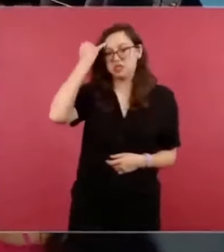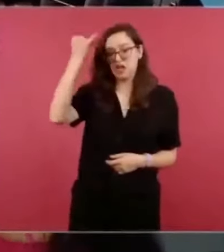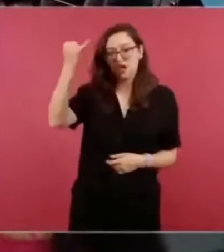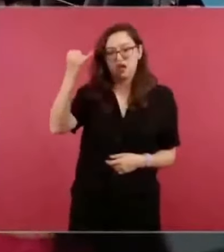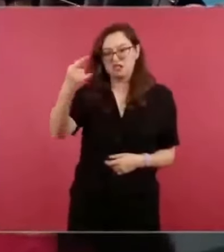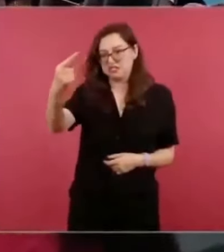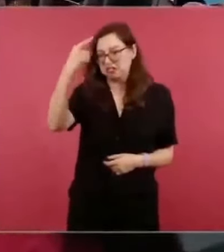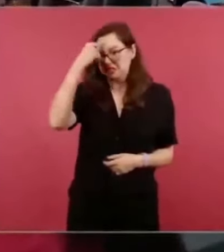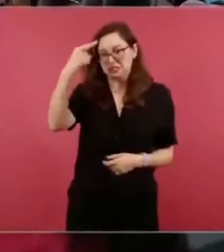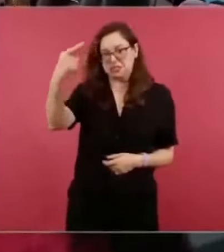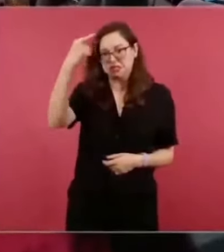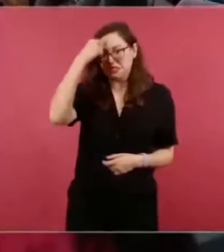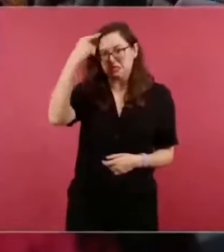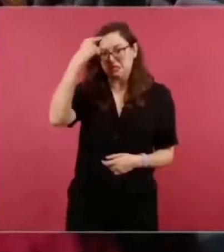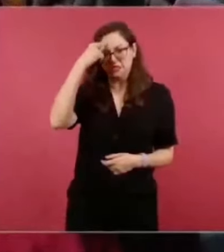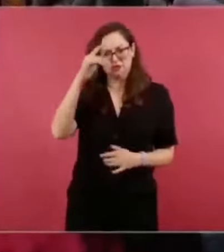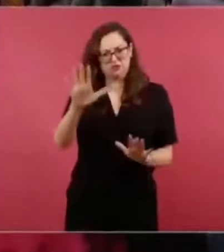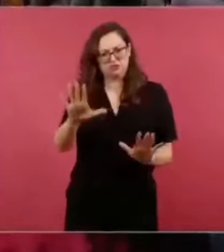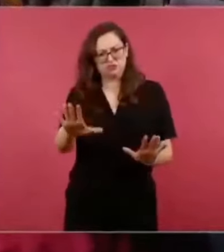fanatismo.